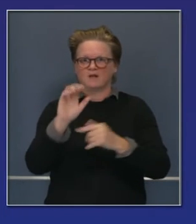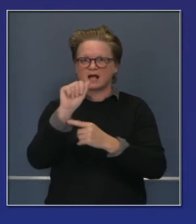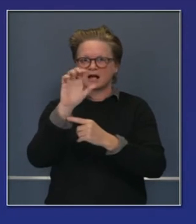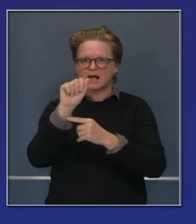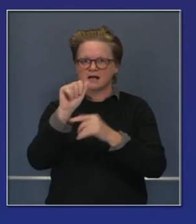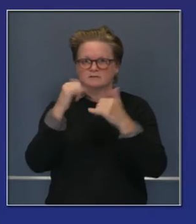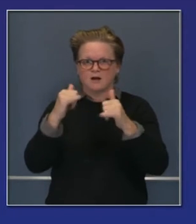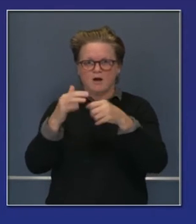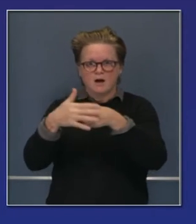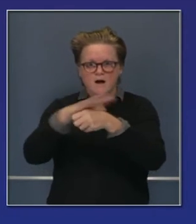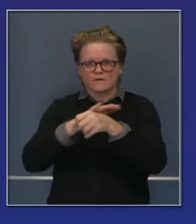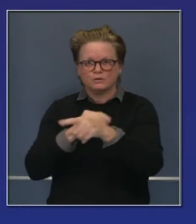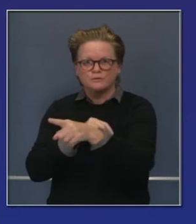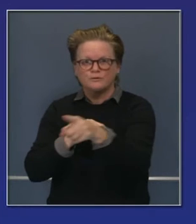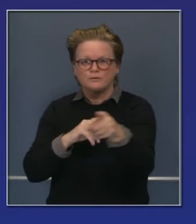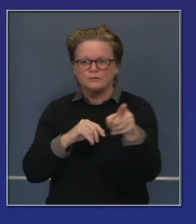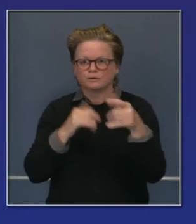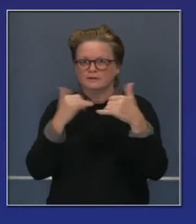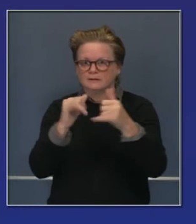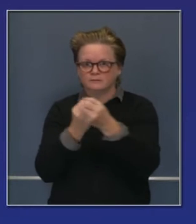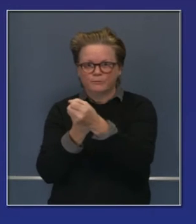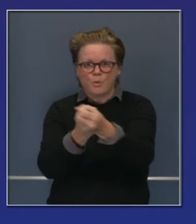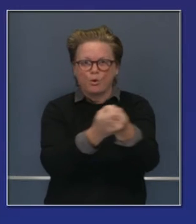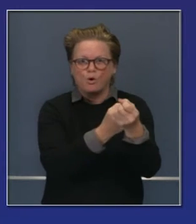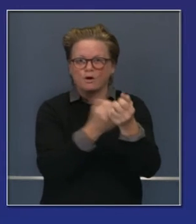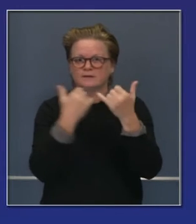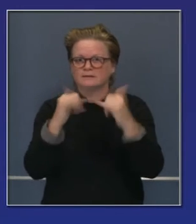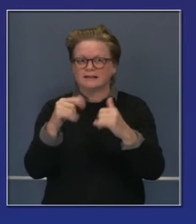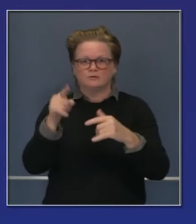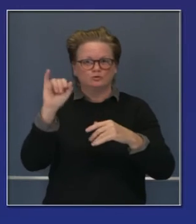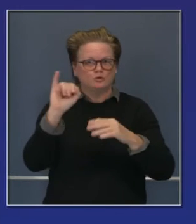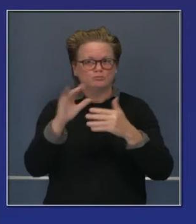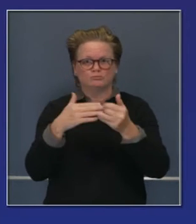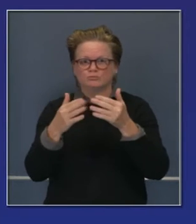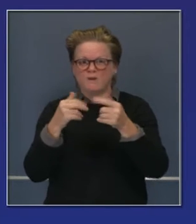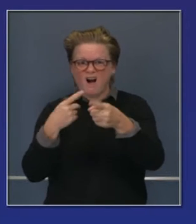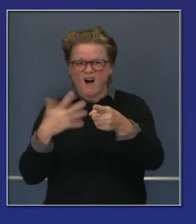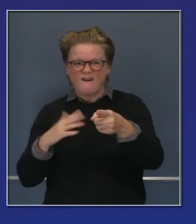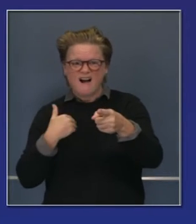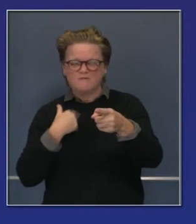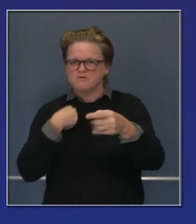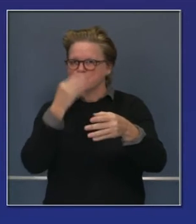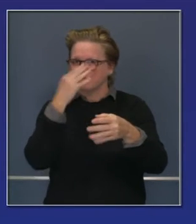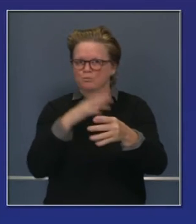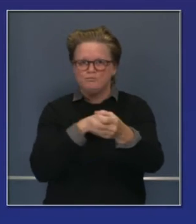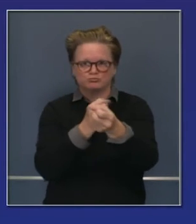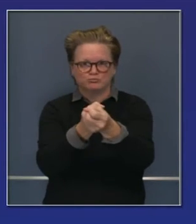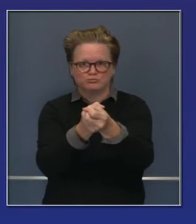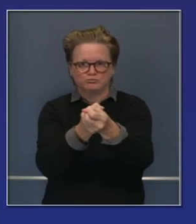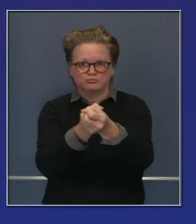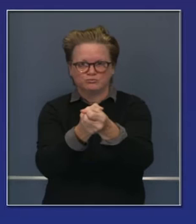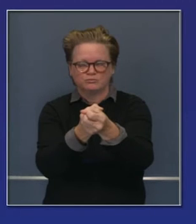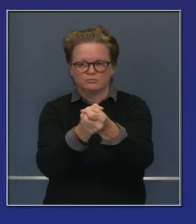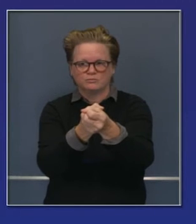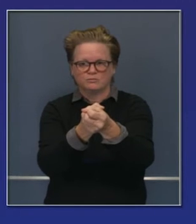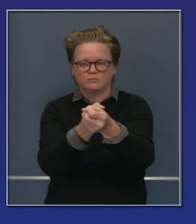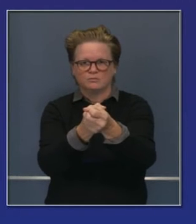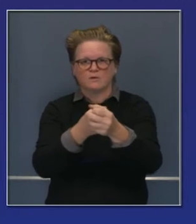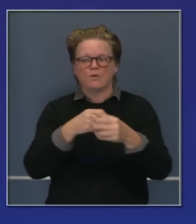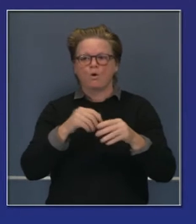respuesta agresiva para COVID-19 y hacer funcionar la ley de cobertura médica, perdón, ACA.